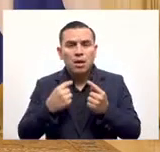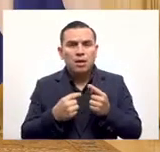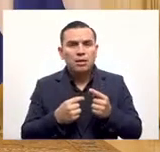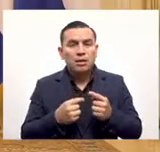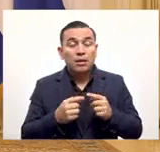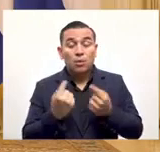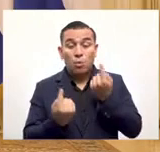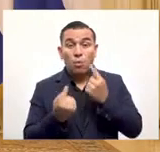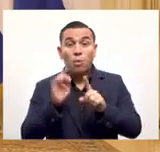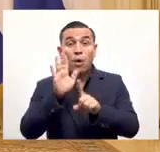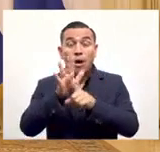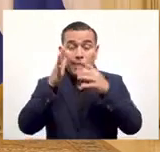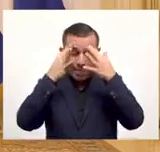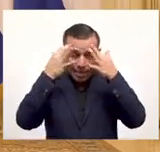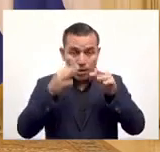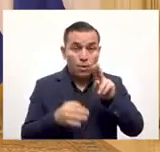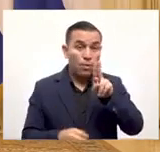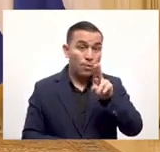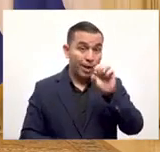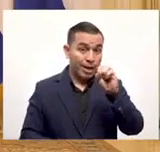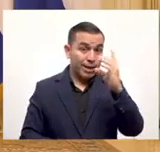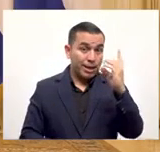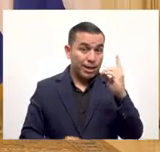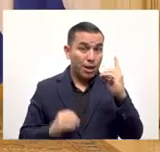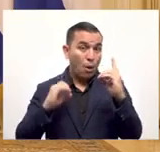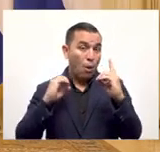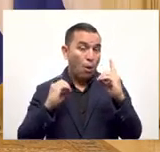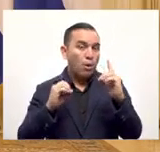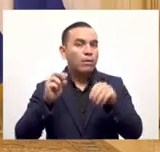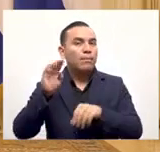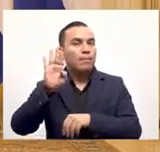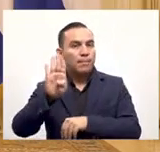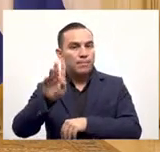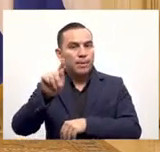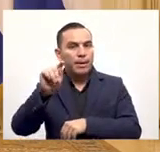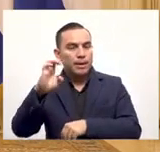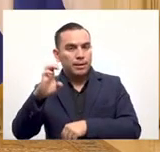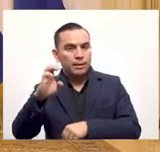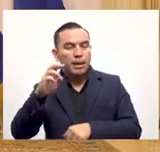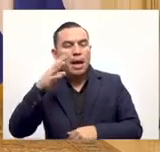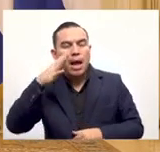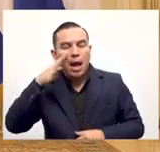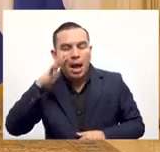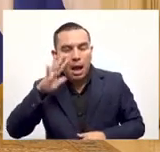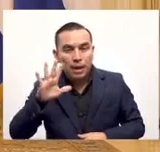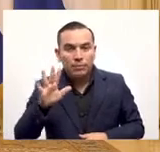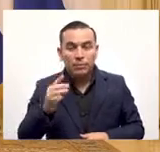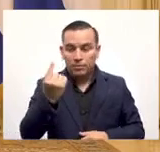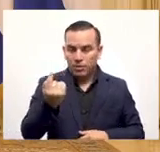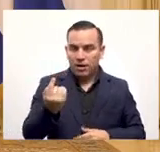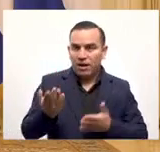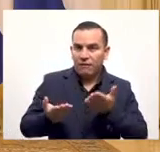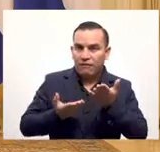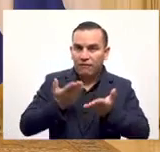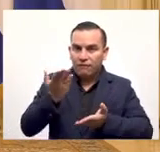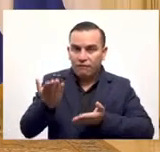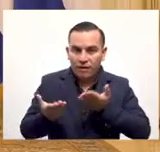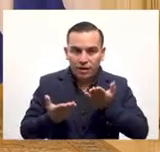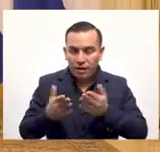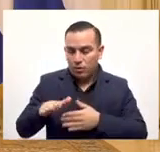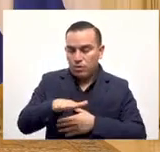puede recibirlo en bitcoins o puede recibirlo en dólares entonces si alguien vende un producto digamos